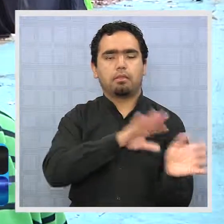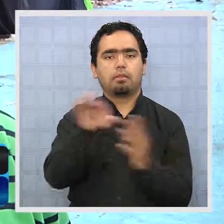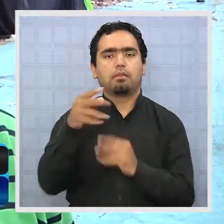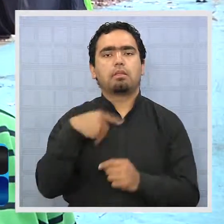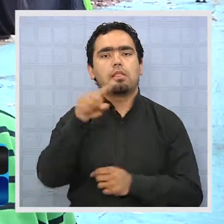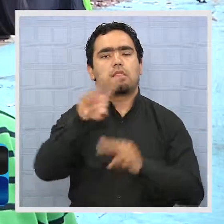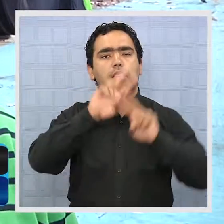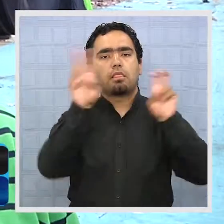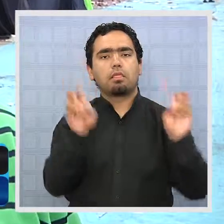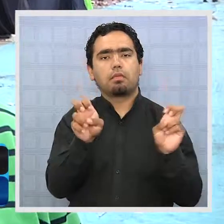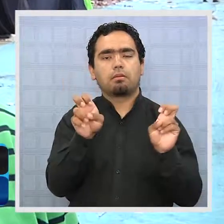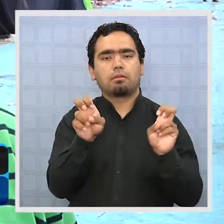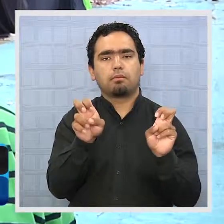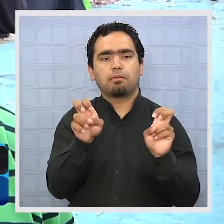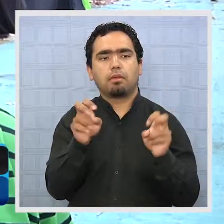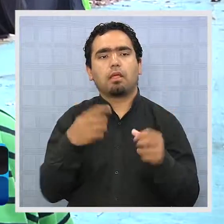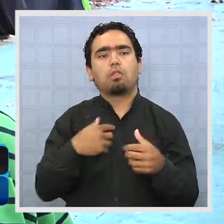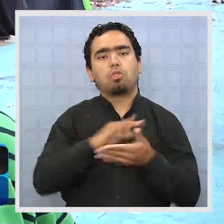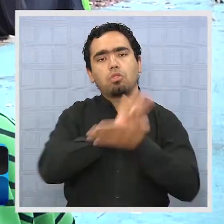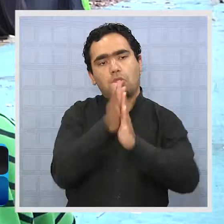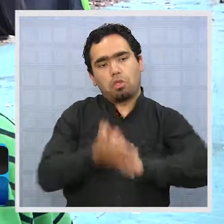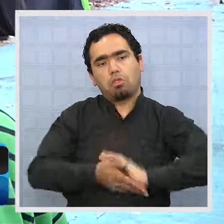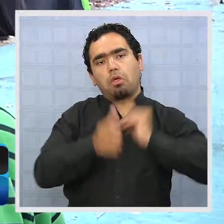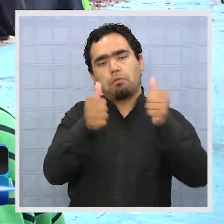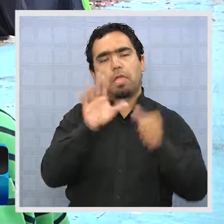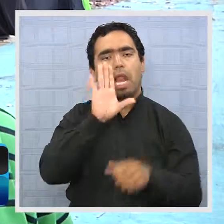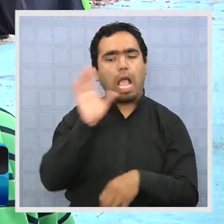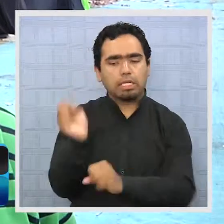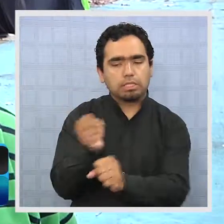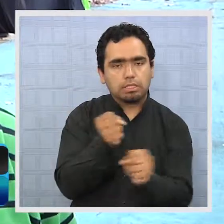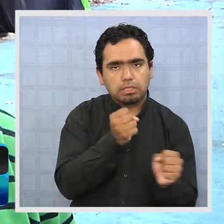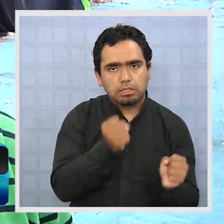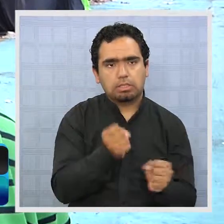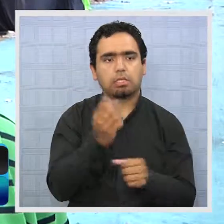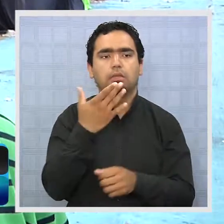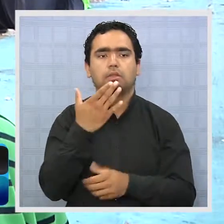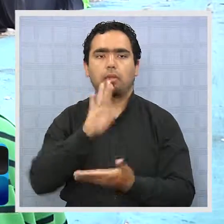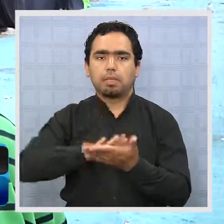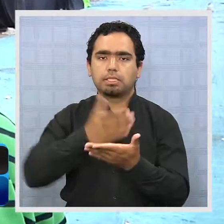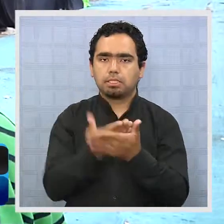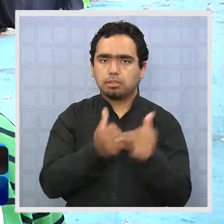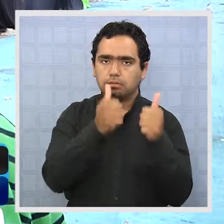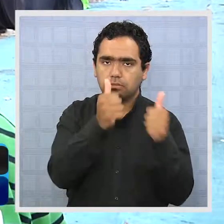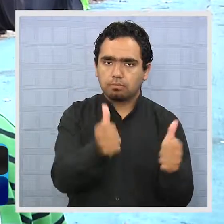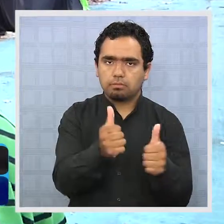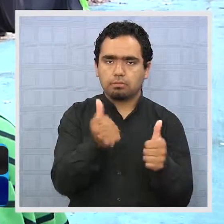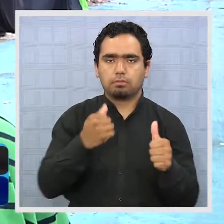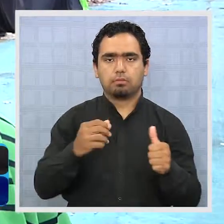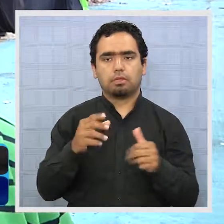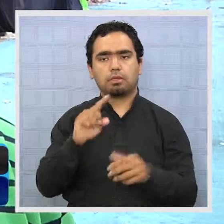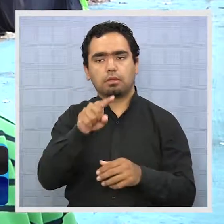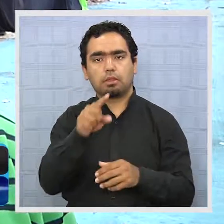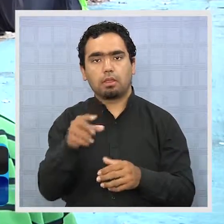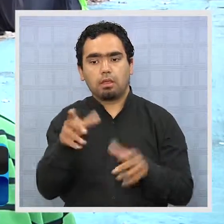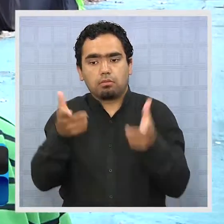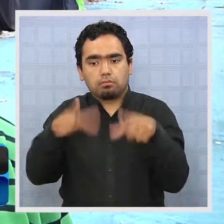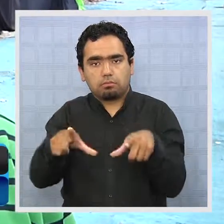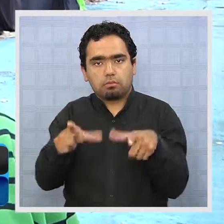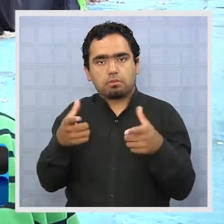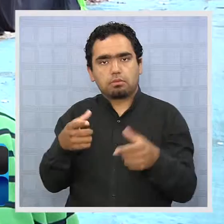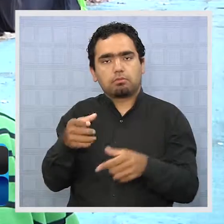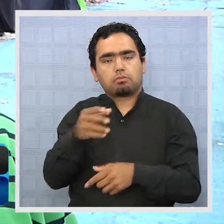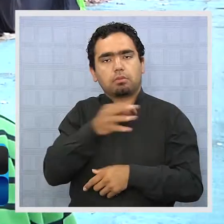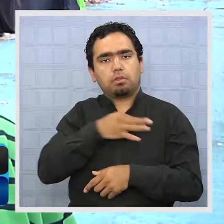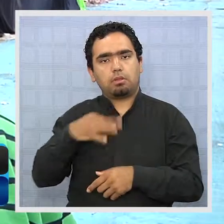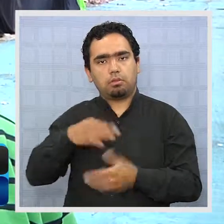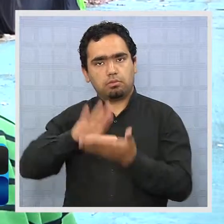se trató de que todo anduviera bien, el tema del aseo, la sanidad, lo felicitó por el trabajo, toda la copia de la basura,